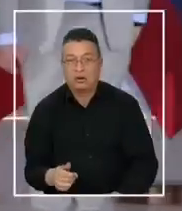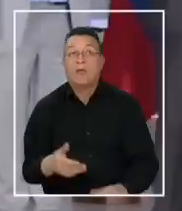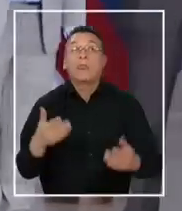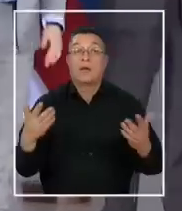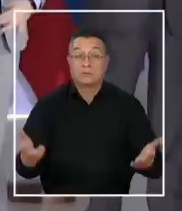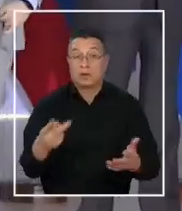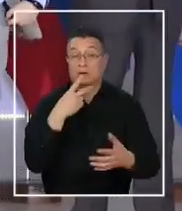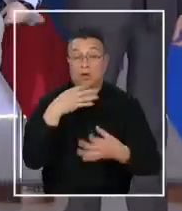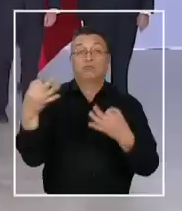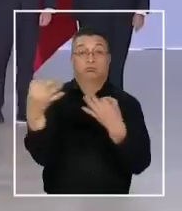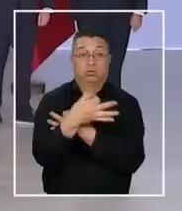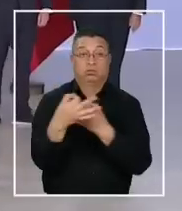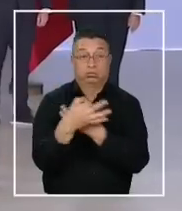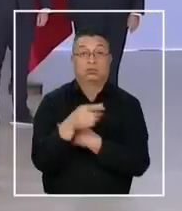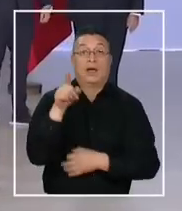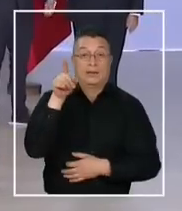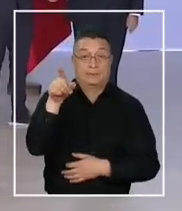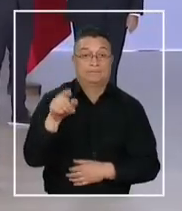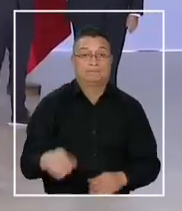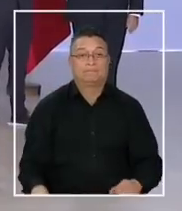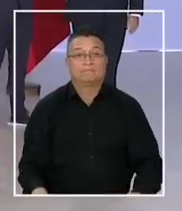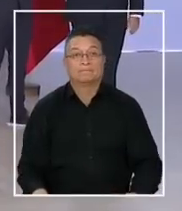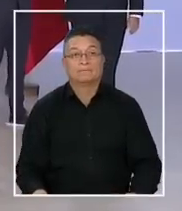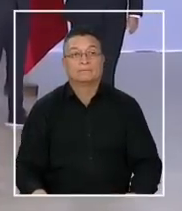tiene los detalles. Marían, ¿qué tal?